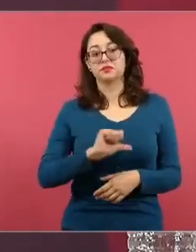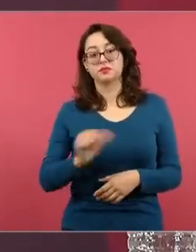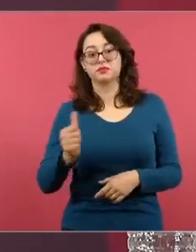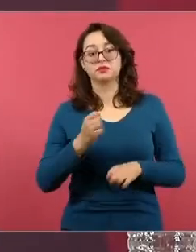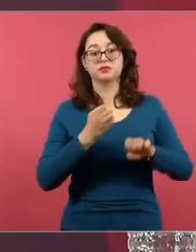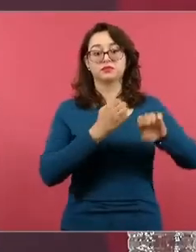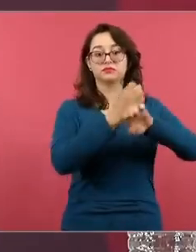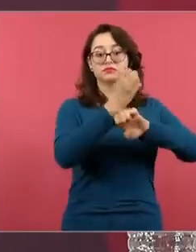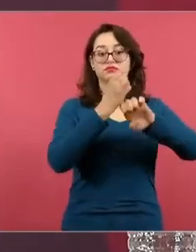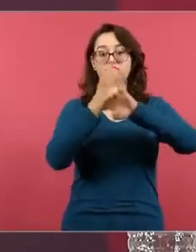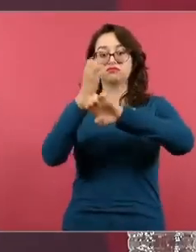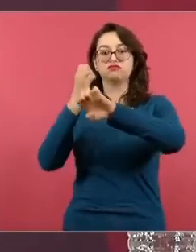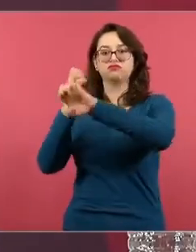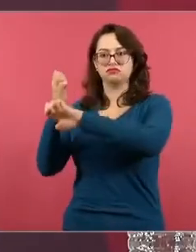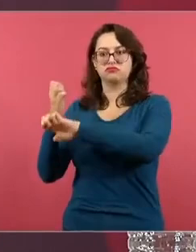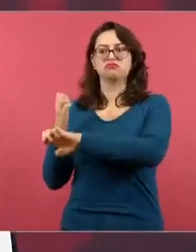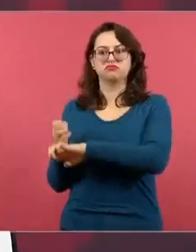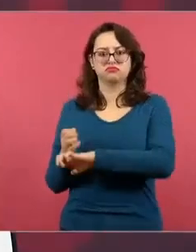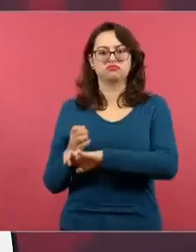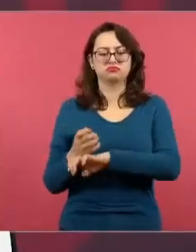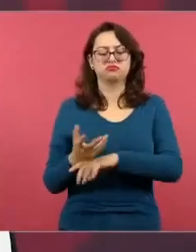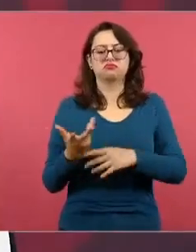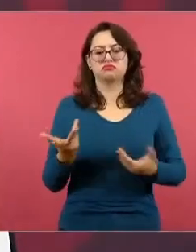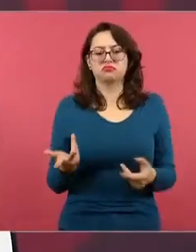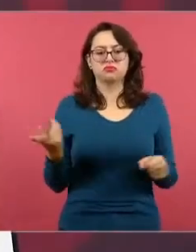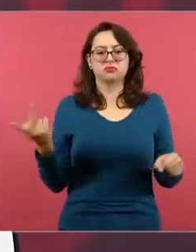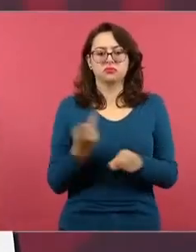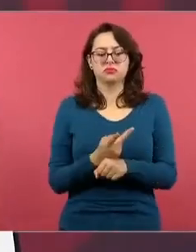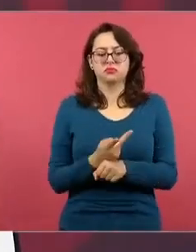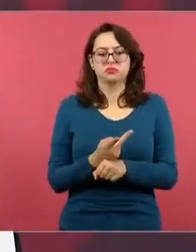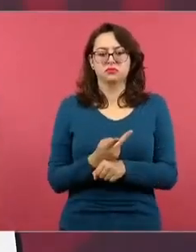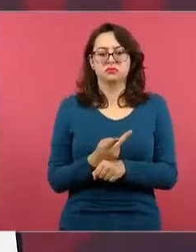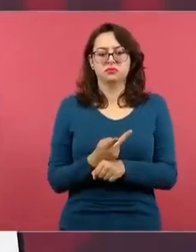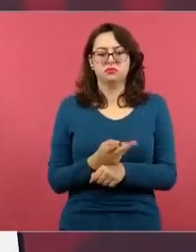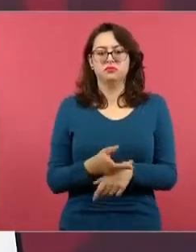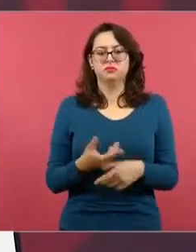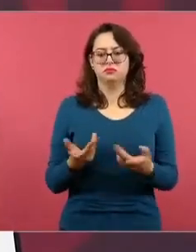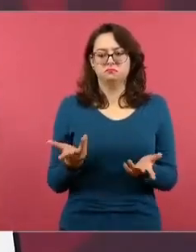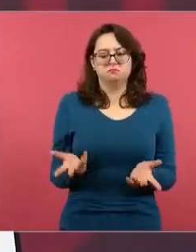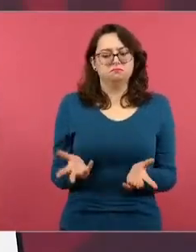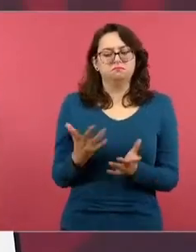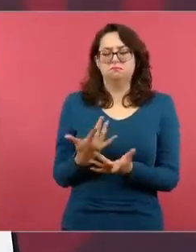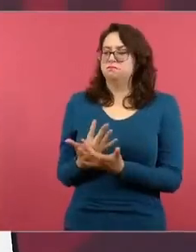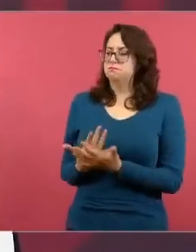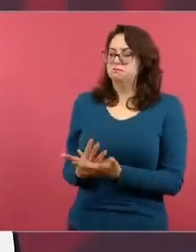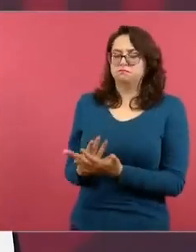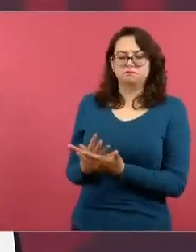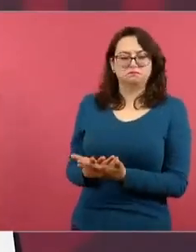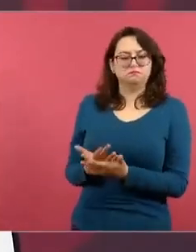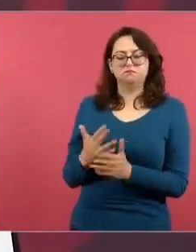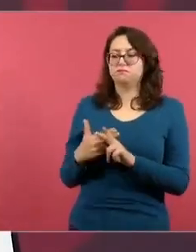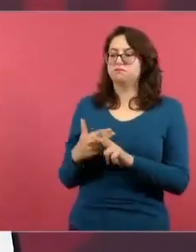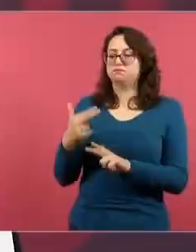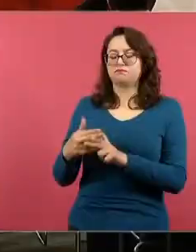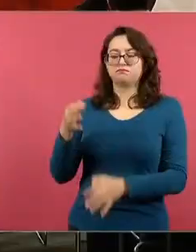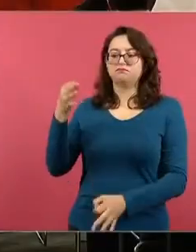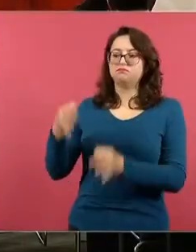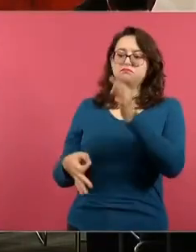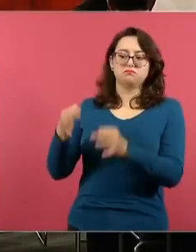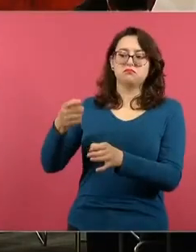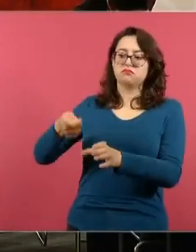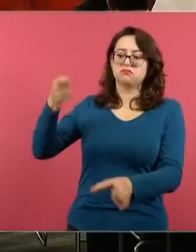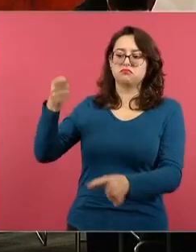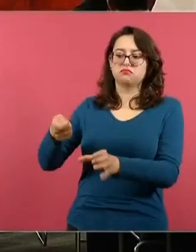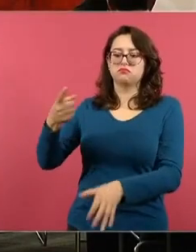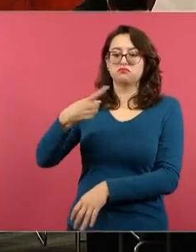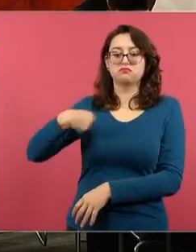fueron varios los estados que durante la Conado dieron la posibilidad de que hasta que se resolviera lo jurídico ellos tomaban una determinación